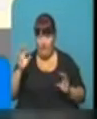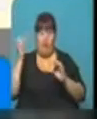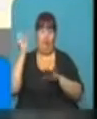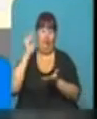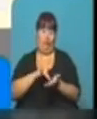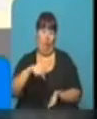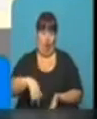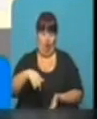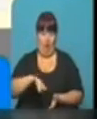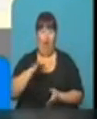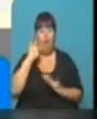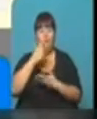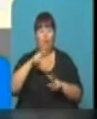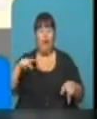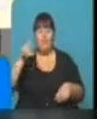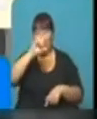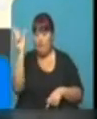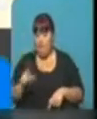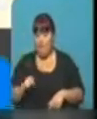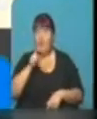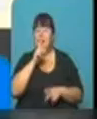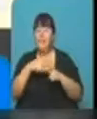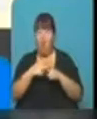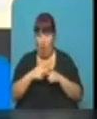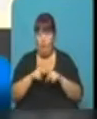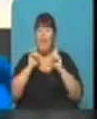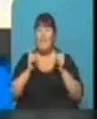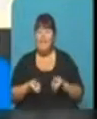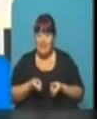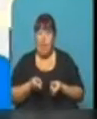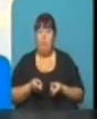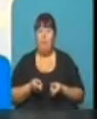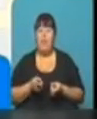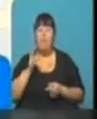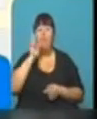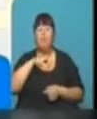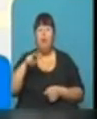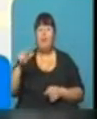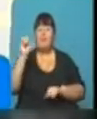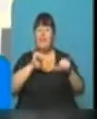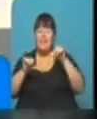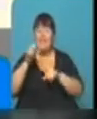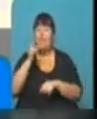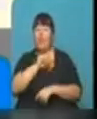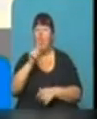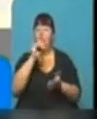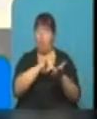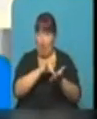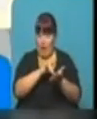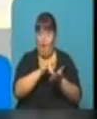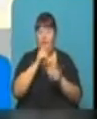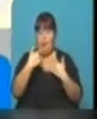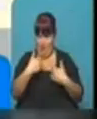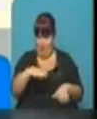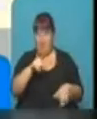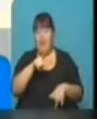nuestra ciudad la muestra federal de Tecnópolis, también la muestra de ciencias prohibido no tocar. Y bueno, todo un